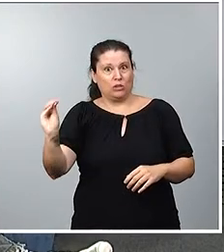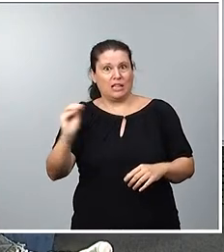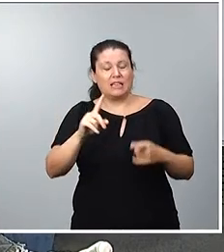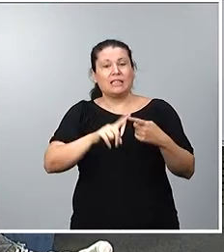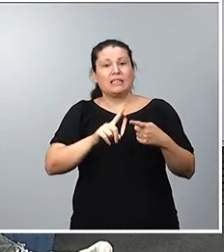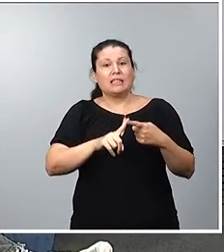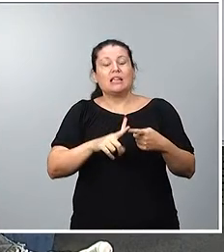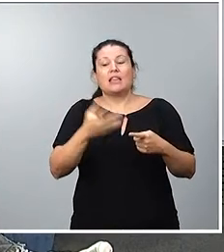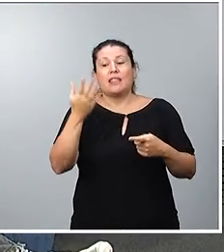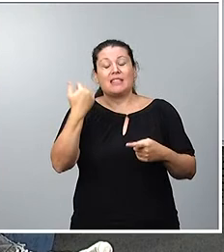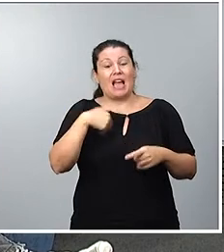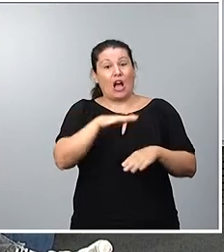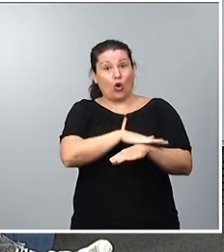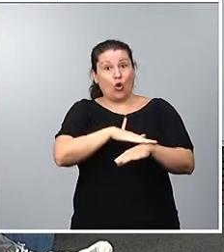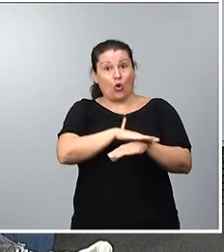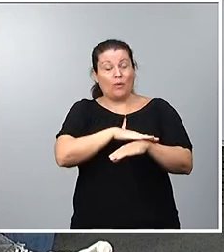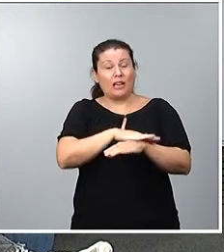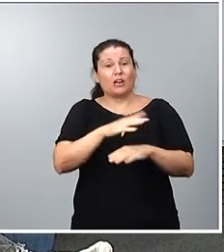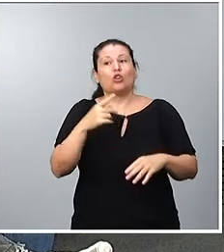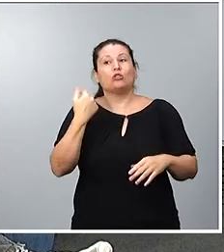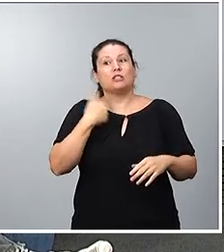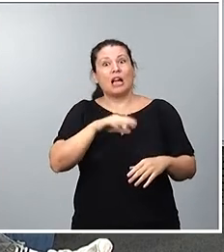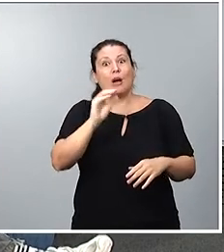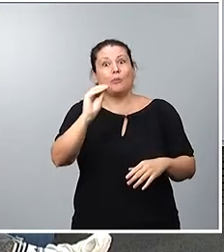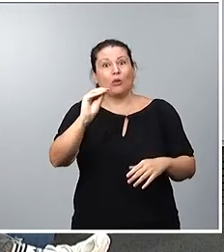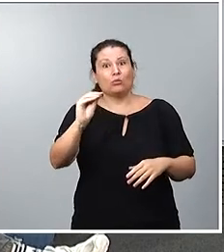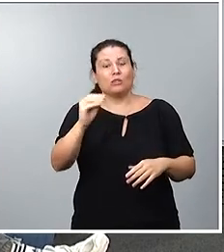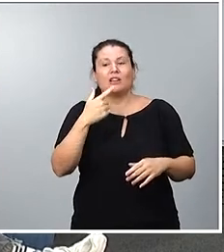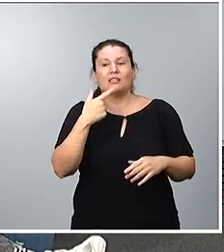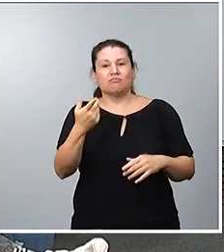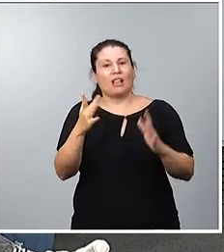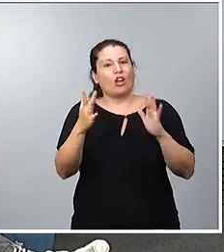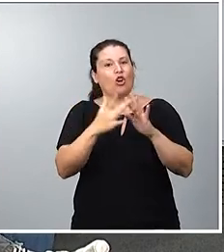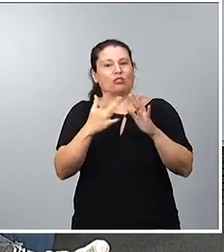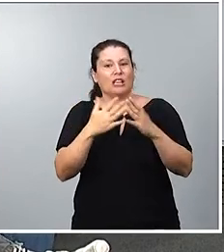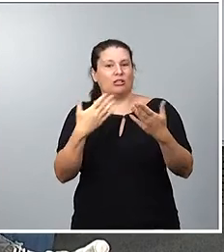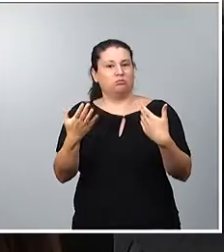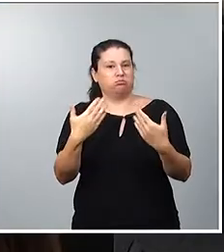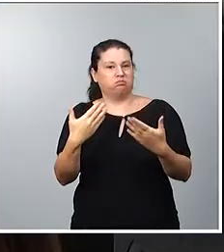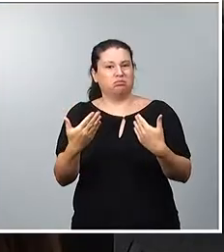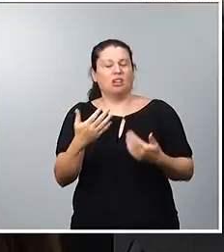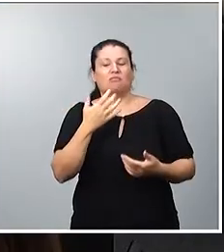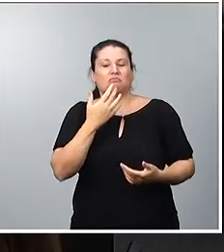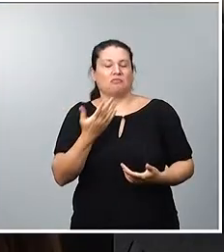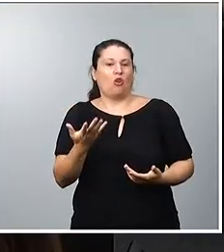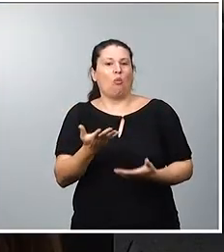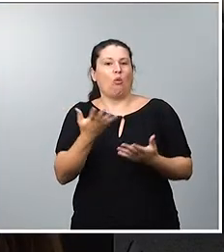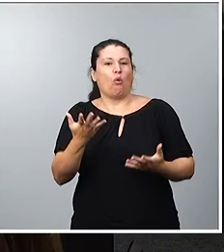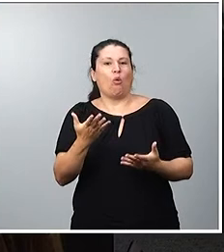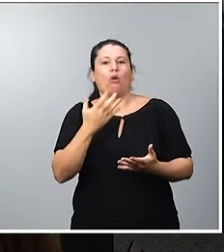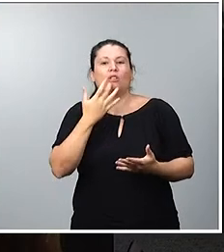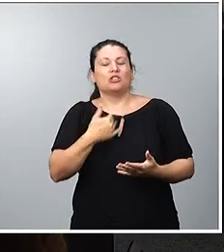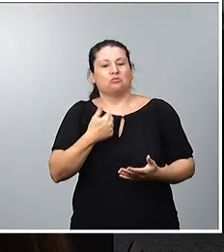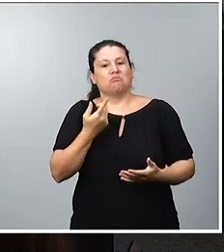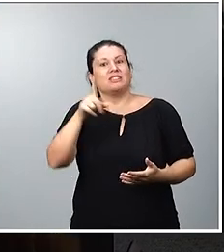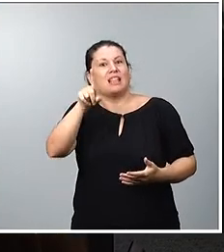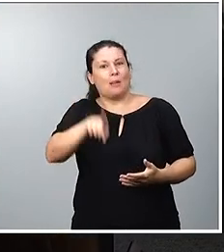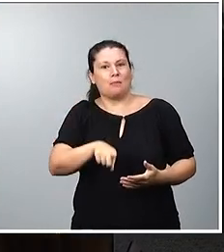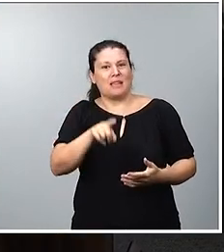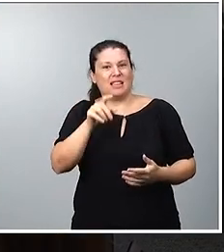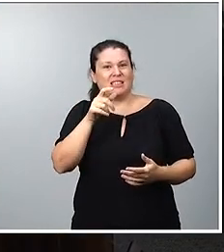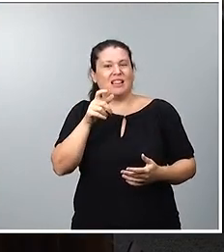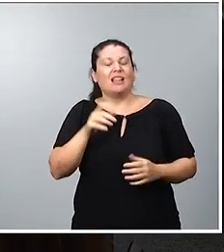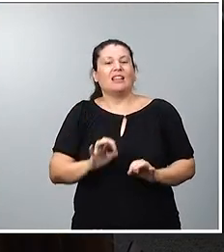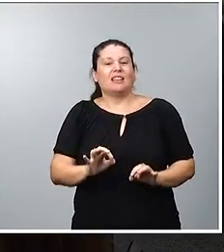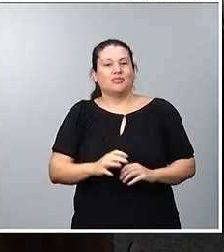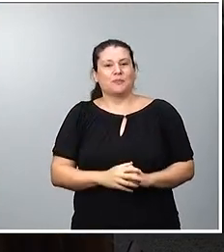se dijo desde el Gobierno que se esperaba que esto fuera una especie de Me Too dentro del deporte, aunque ahora el fútbol de todos es sabido que es la punta de lanza de